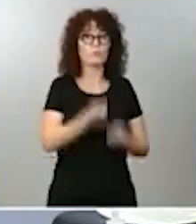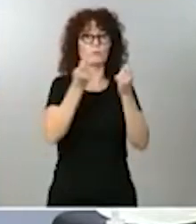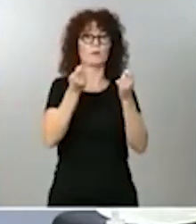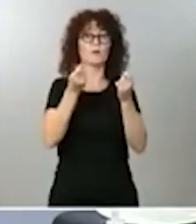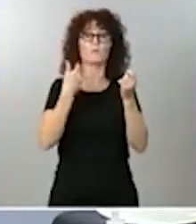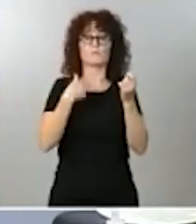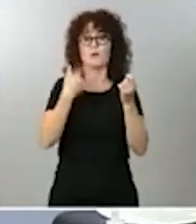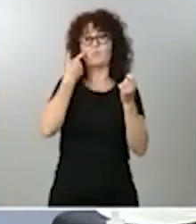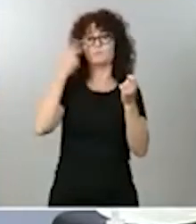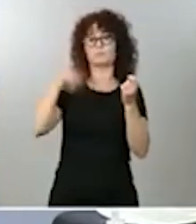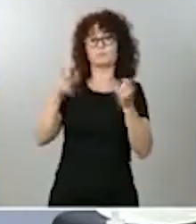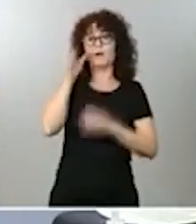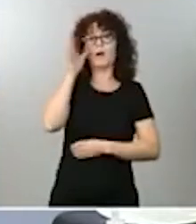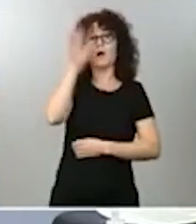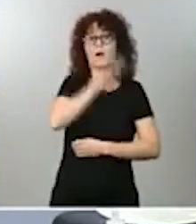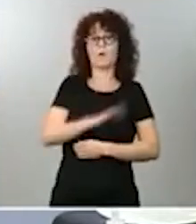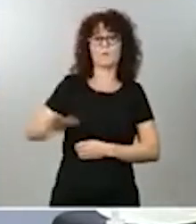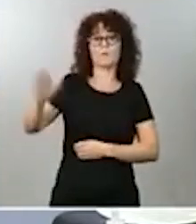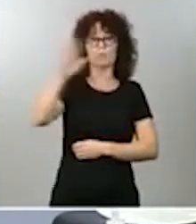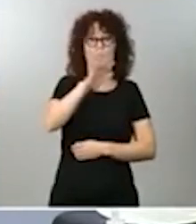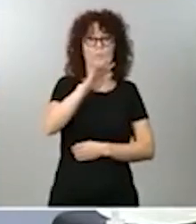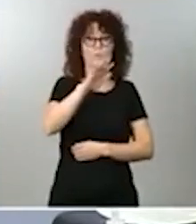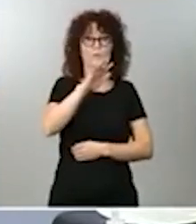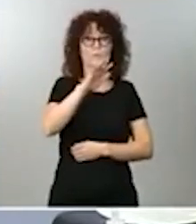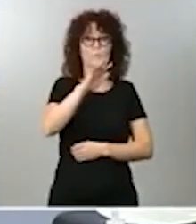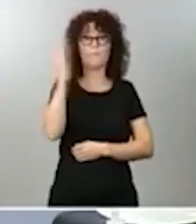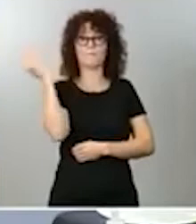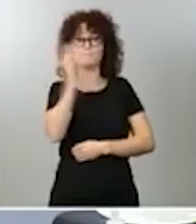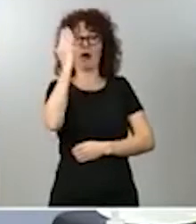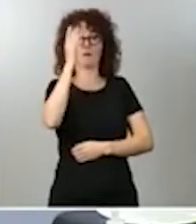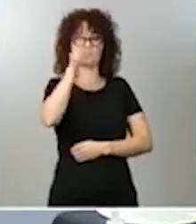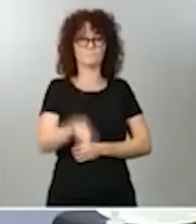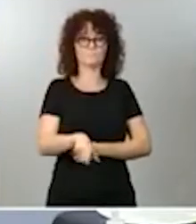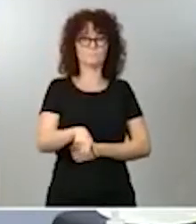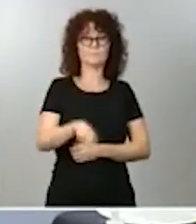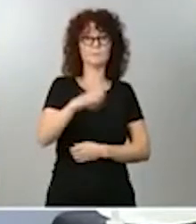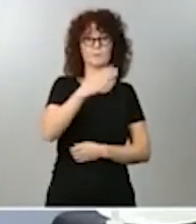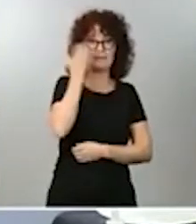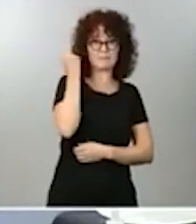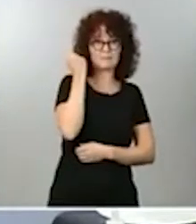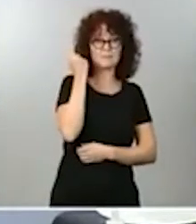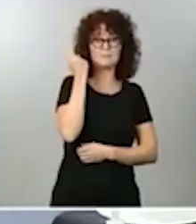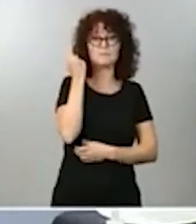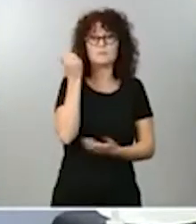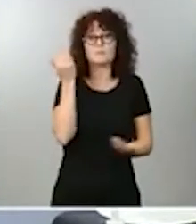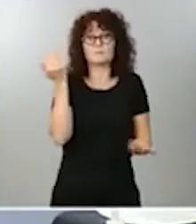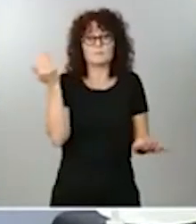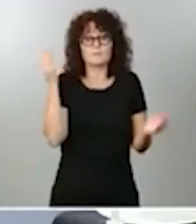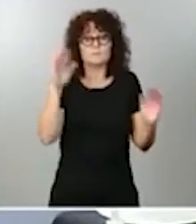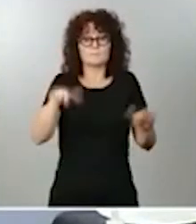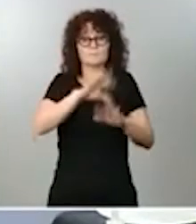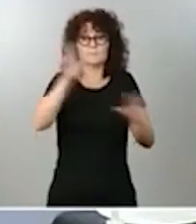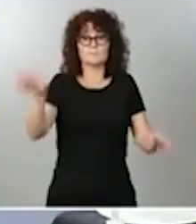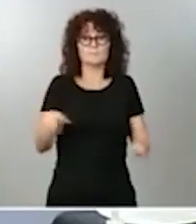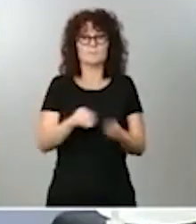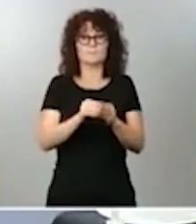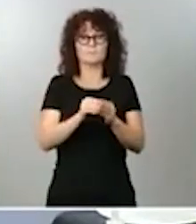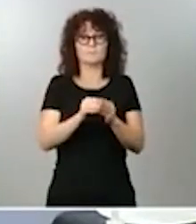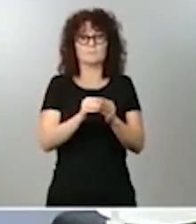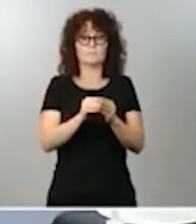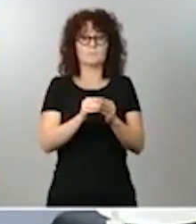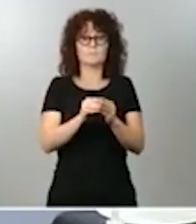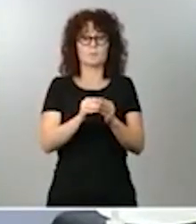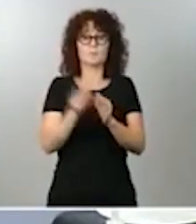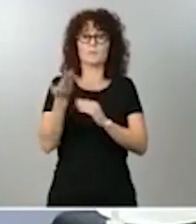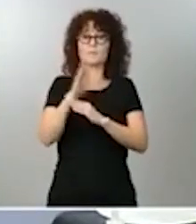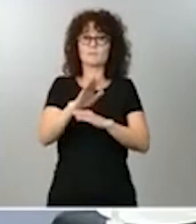dañar al señor Iglesias. Creo que lo único que puedo transmitirle, que hablo también en nombre del Gobierno, es la lucha decidida